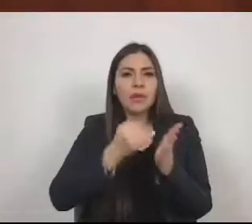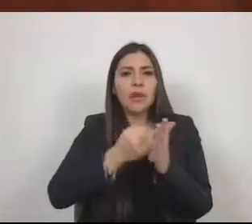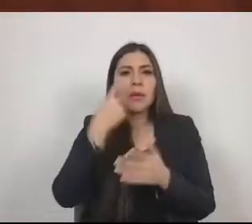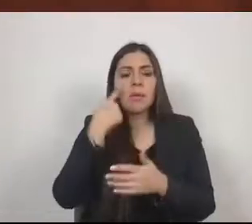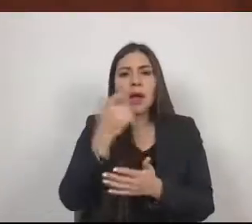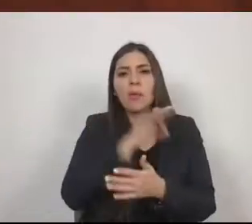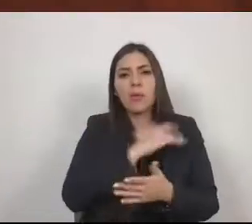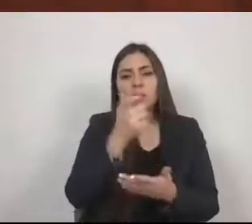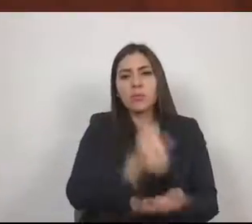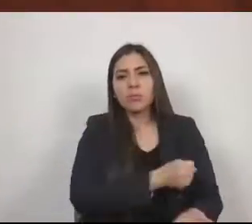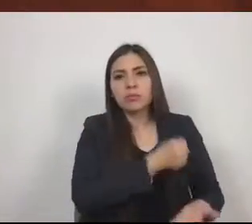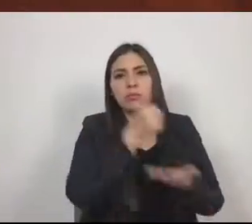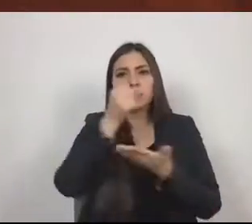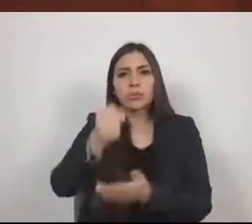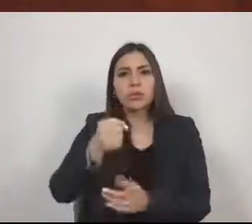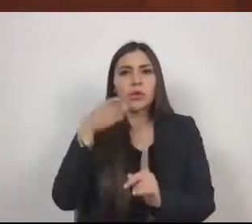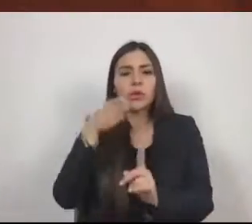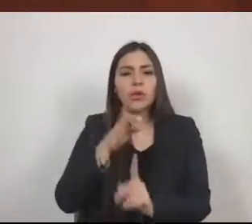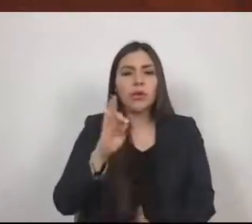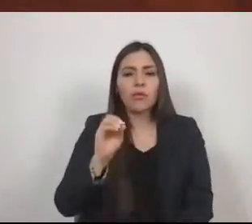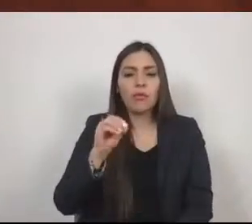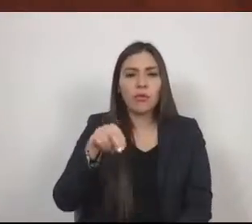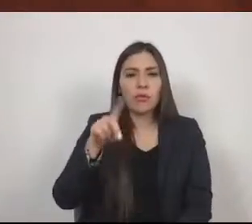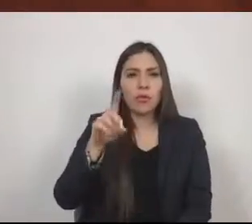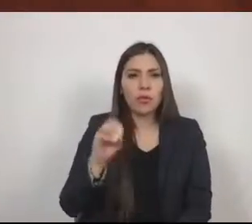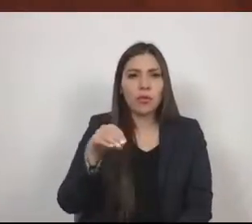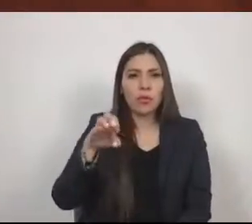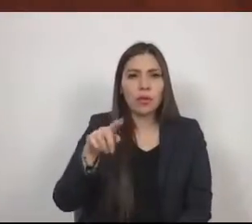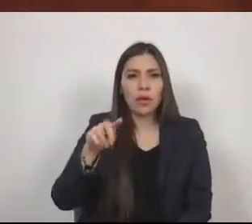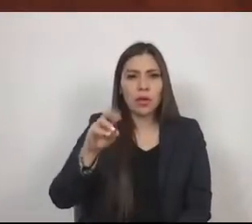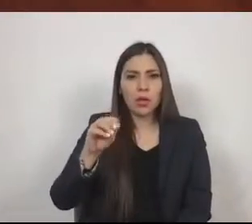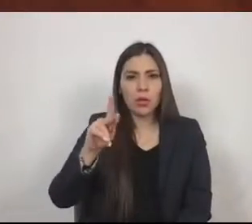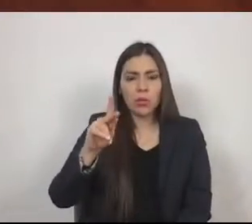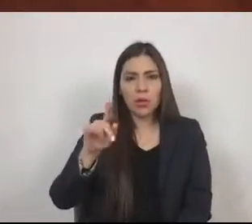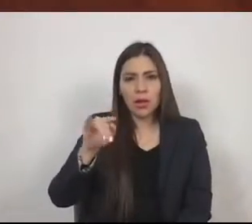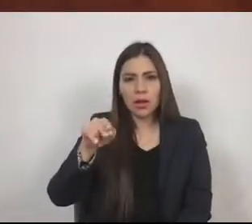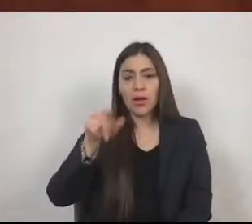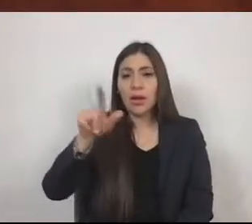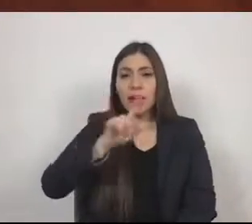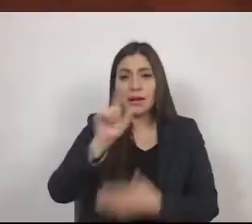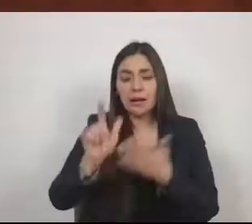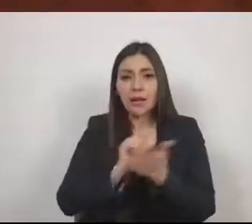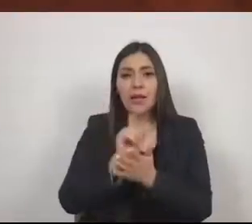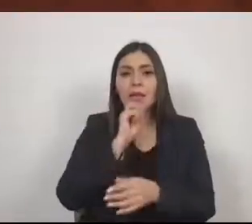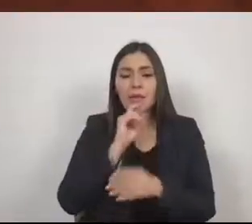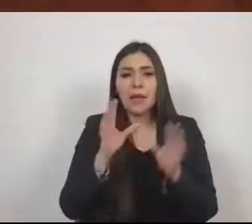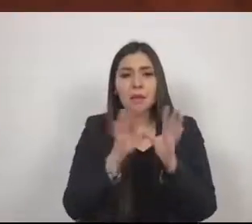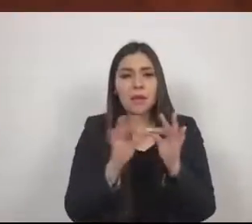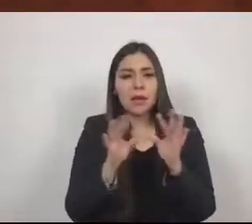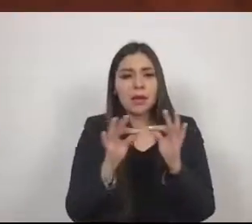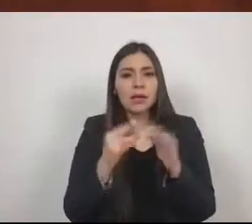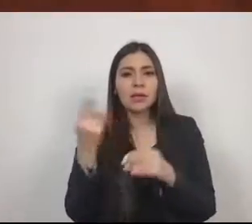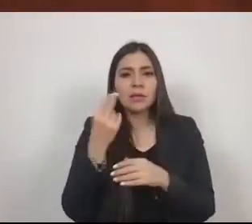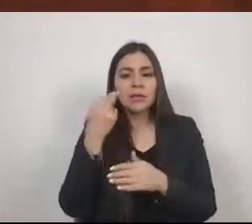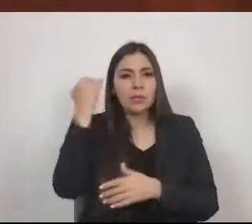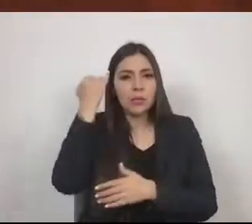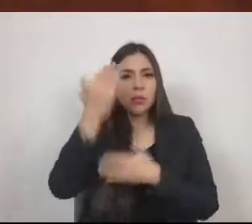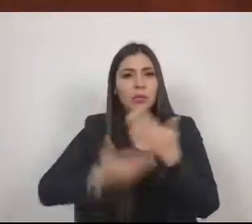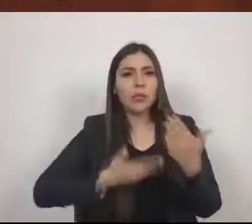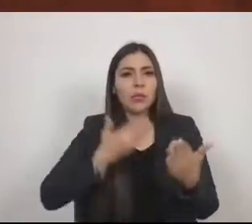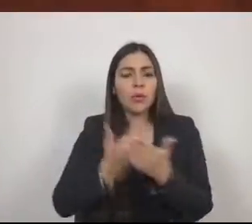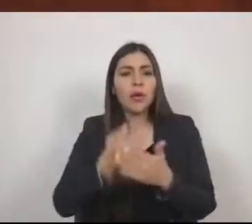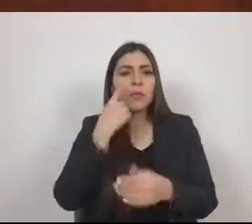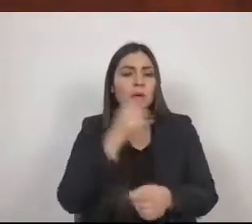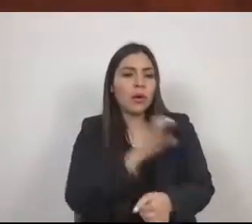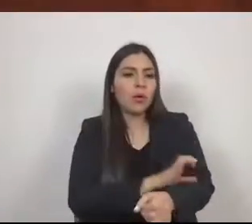metropolitano. Asimismo, en la ley específica se propone establecer las bases para la coordinación entre